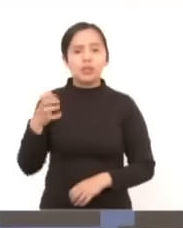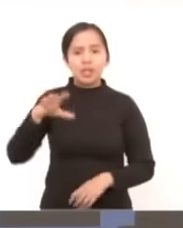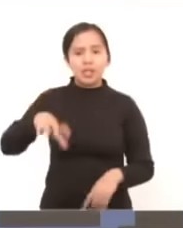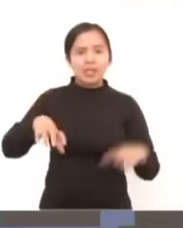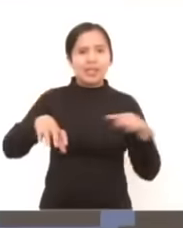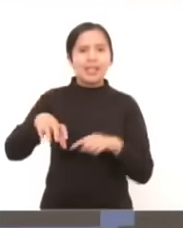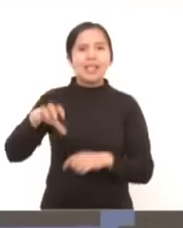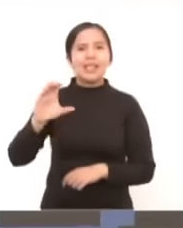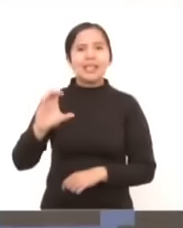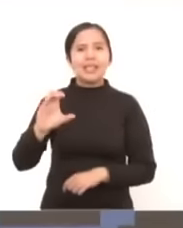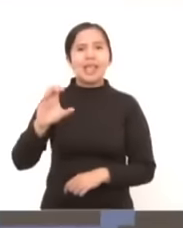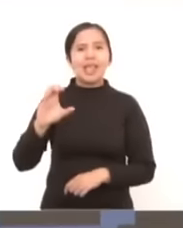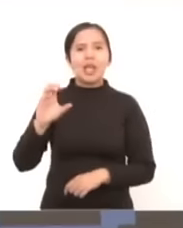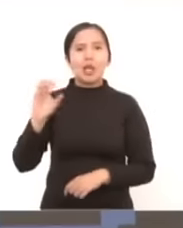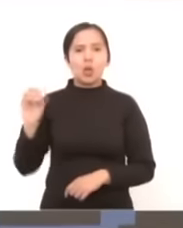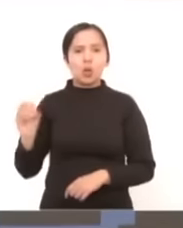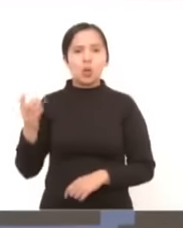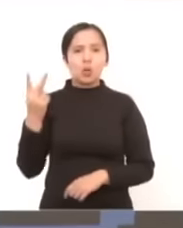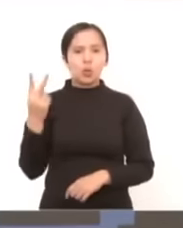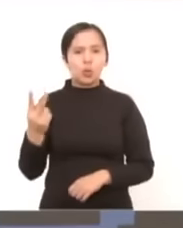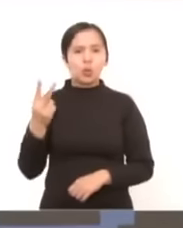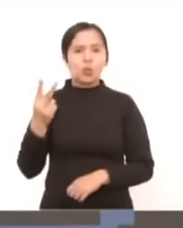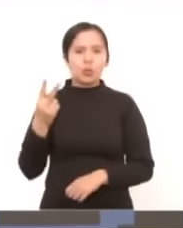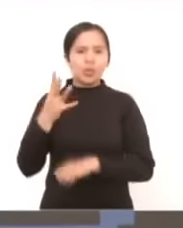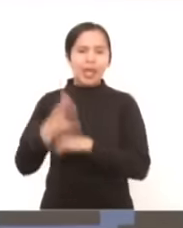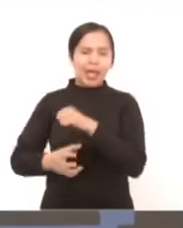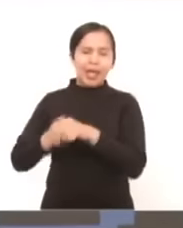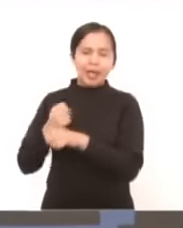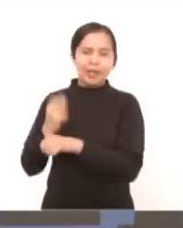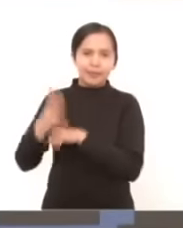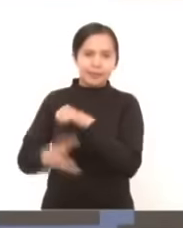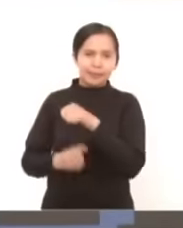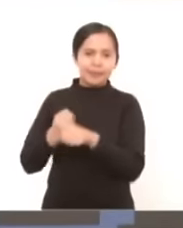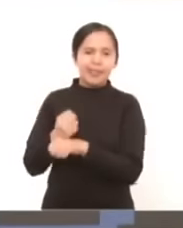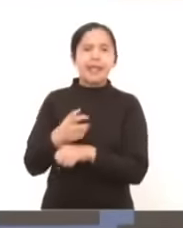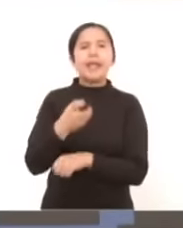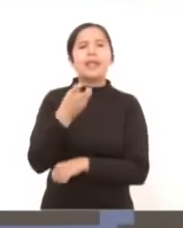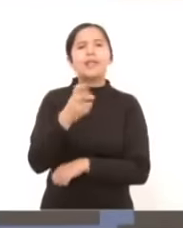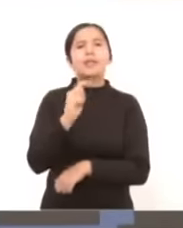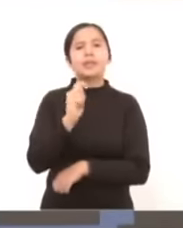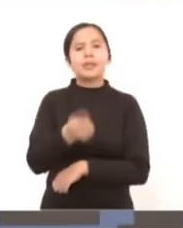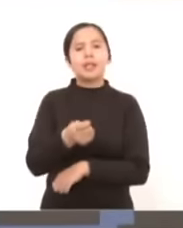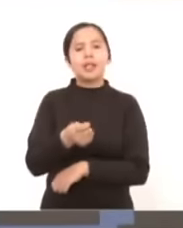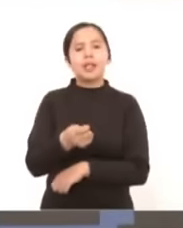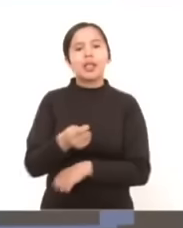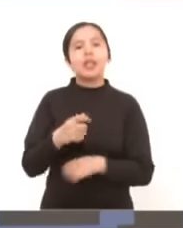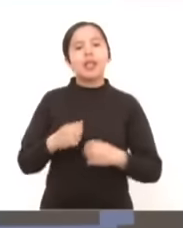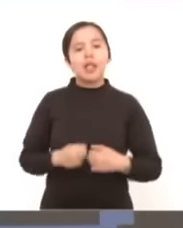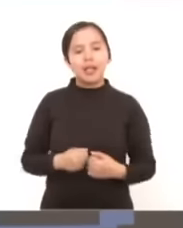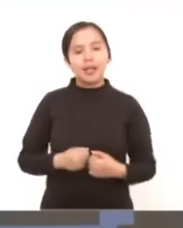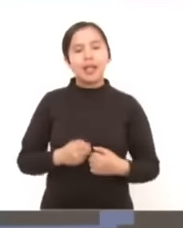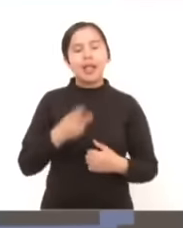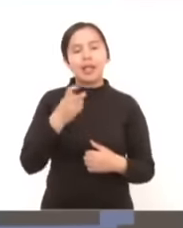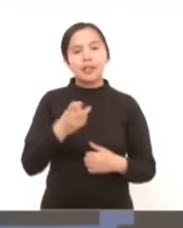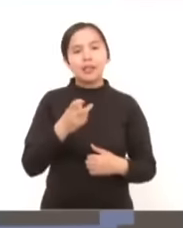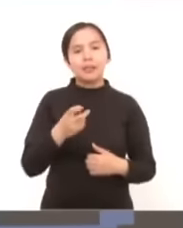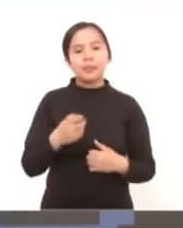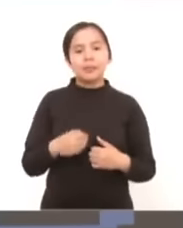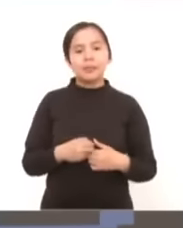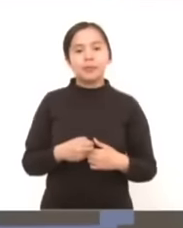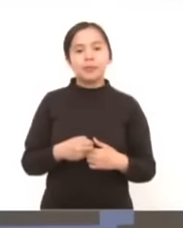de CO2 anuales eso equivale a la reforestación de